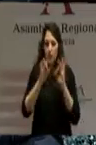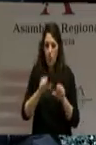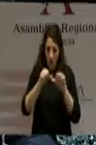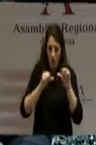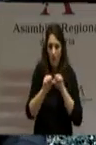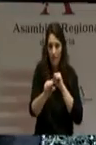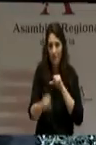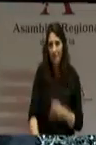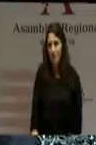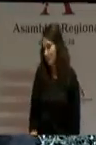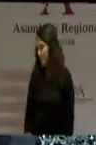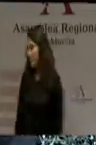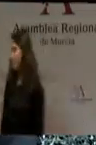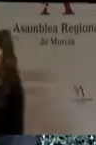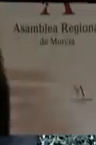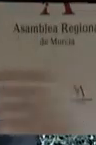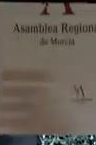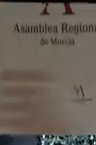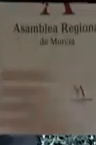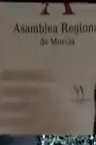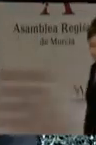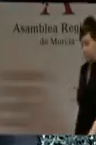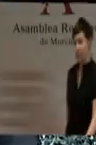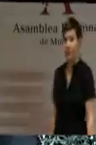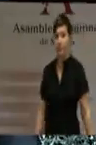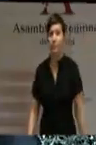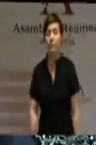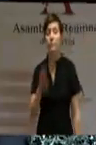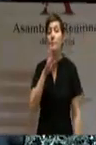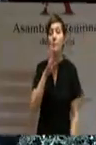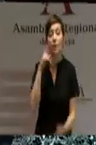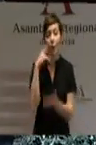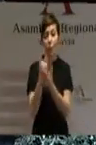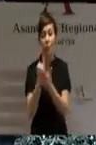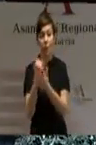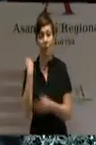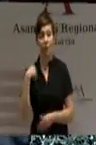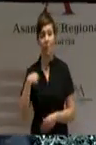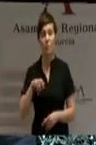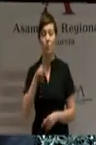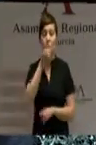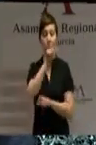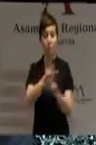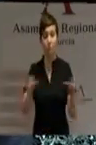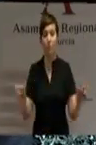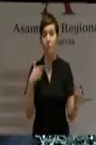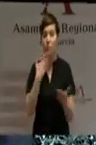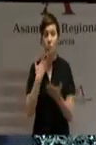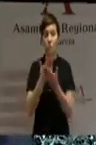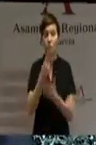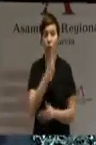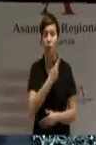adelante. Prueba de eso es la oferta que ha hecho Alberto Garre a los agentes económicos y sociales y a las fuerzas